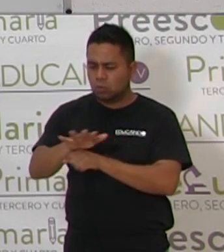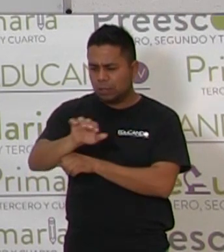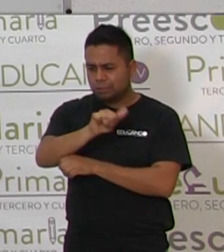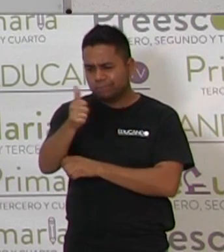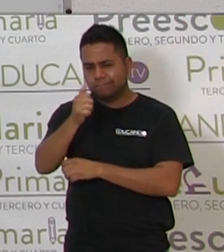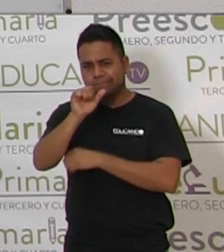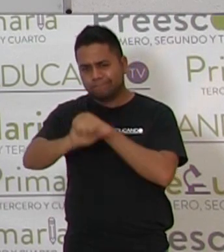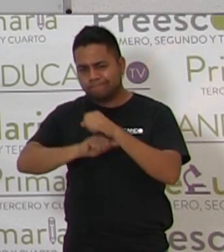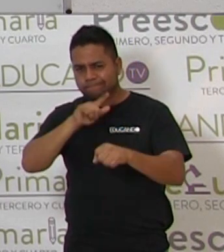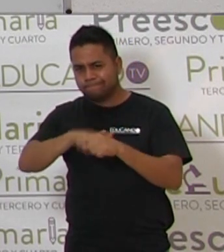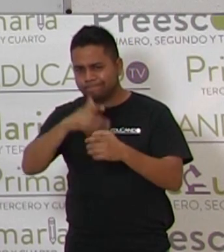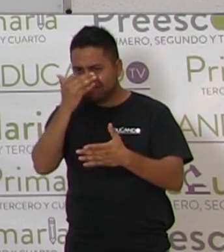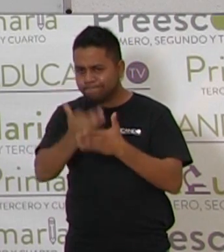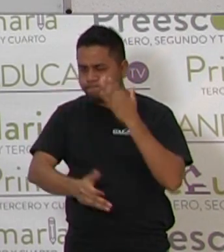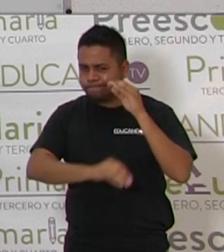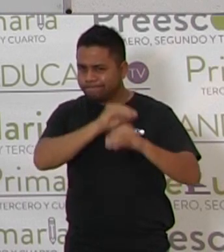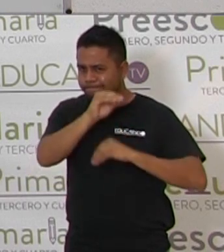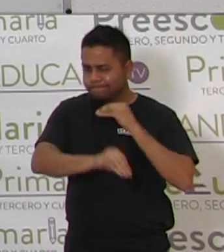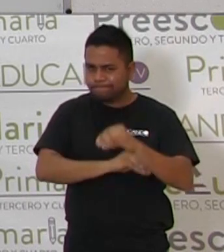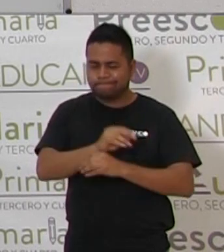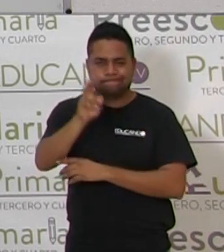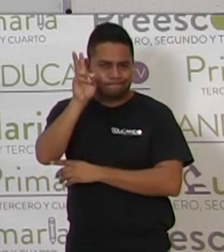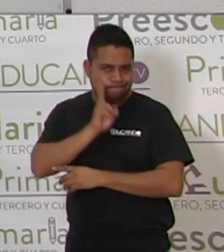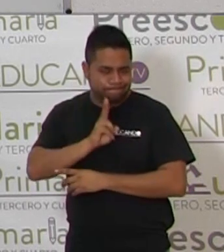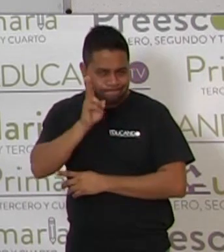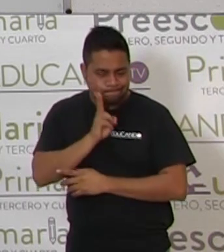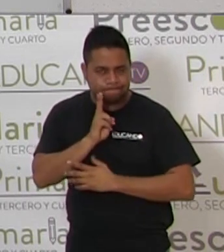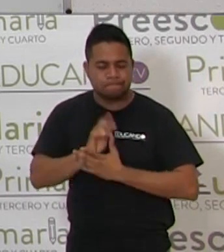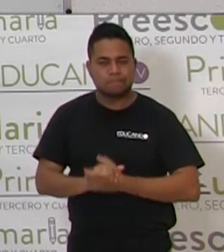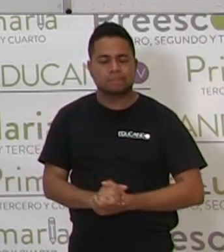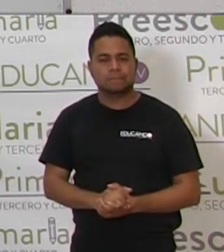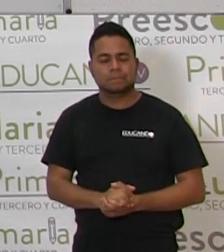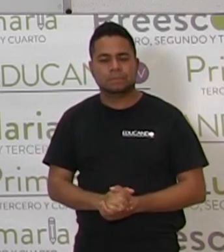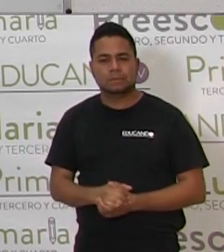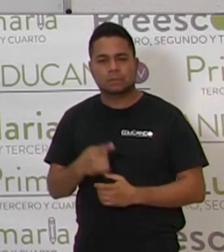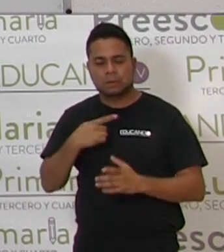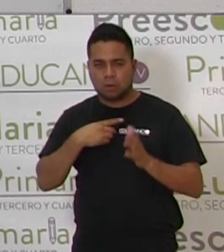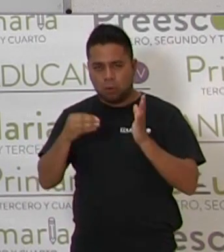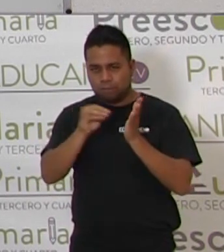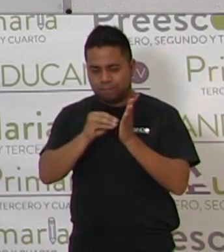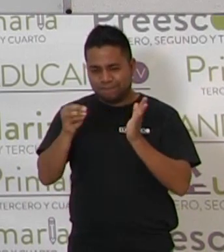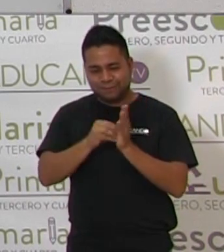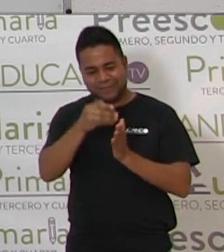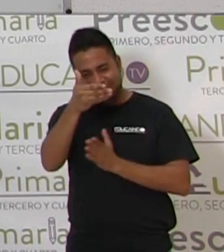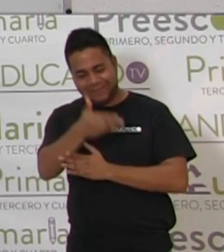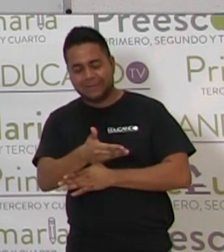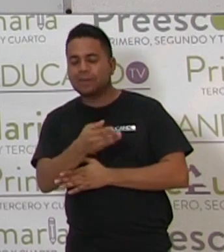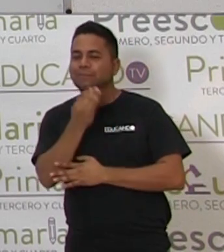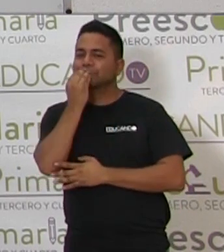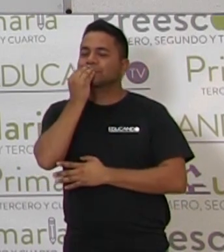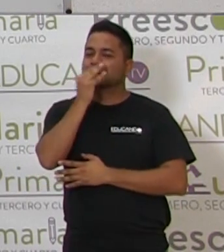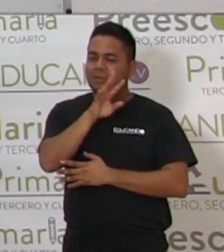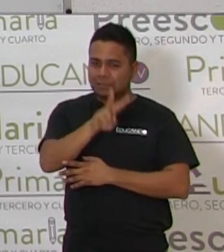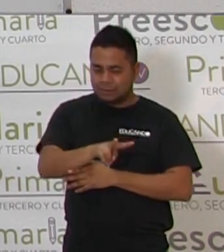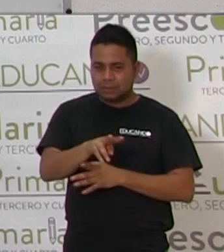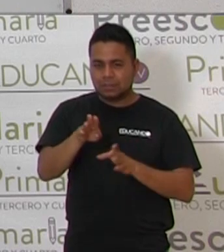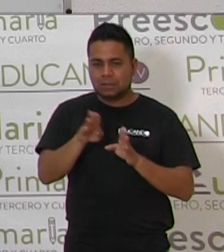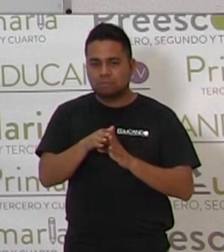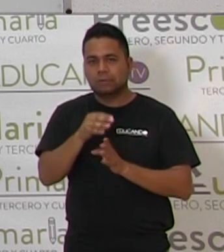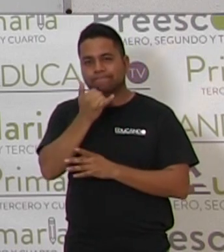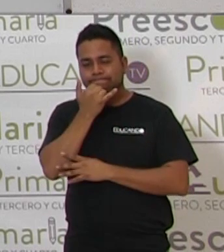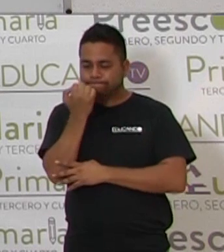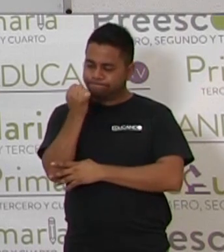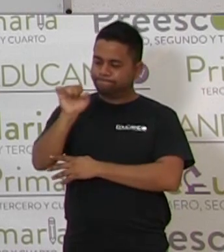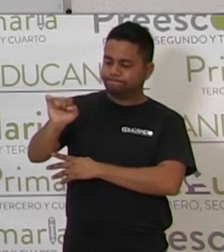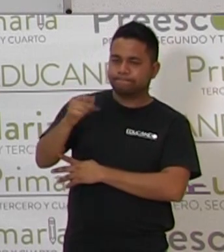¿Cuáles otros animales nos hacen falta? A ver, pues bueno, voy a poner a estos chicos guapos aquí, que van a